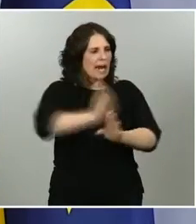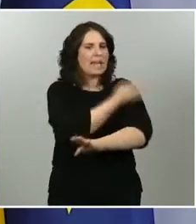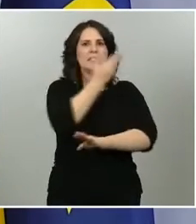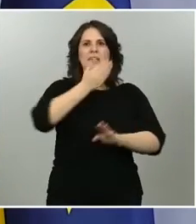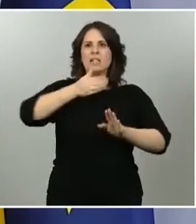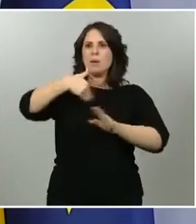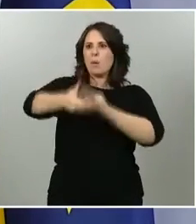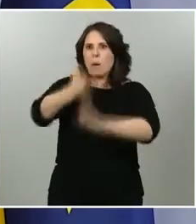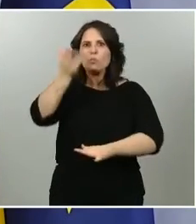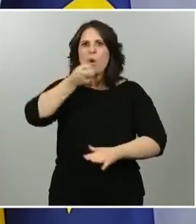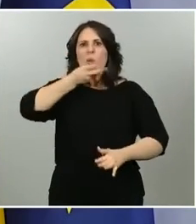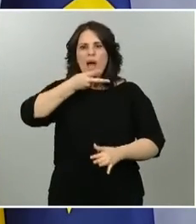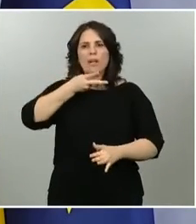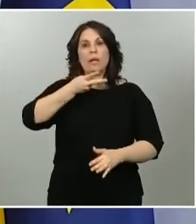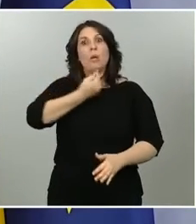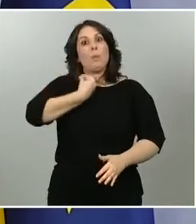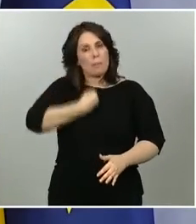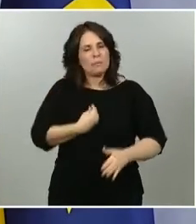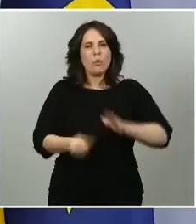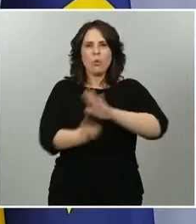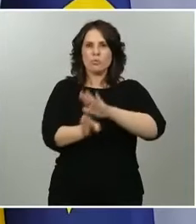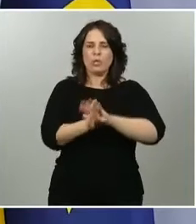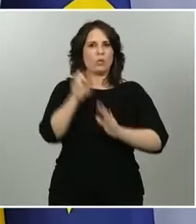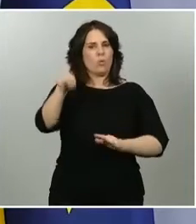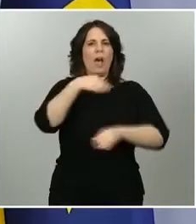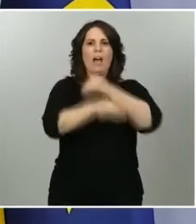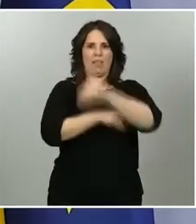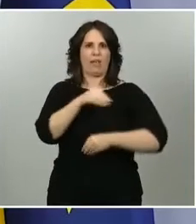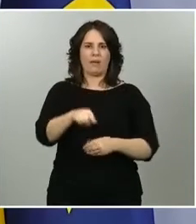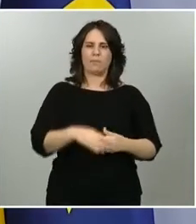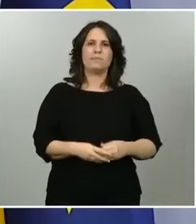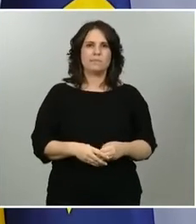recomendaciones, las prioridades que hemos señalado, siempre habrá que seguir manteniéndolas.